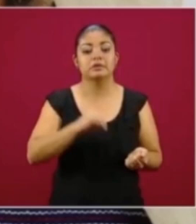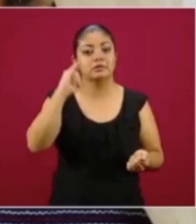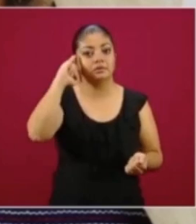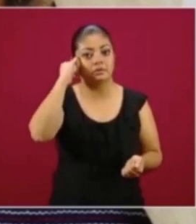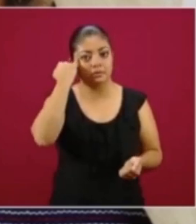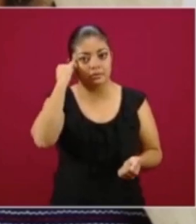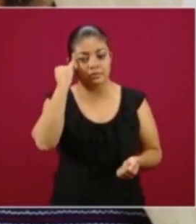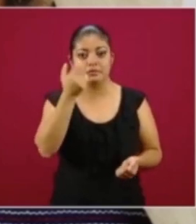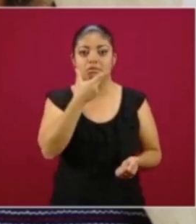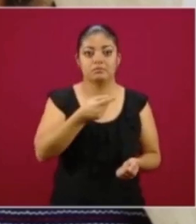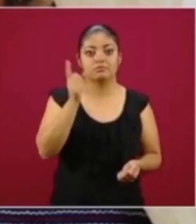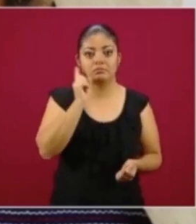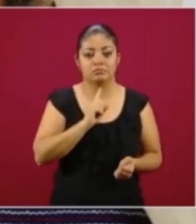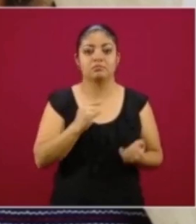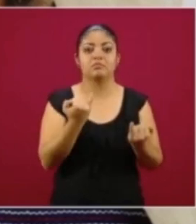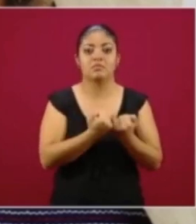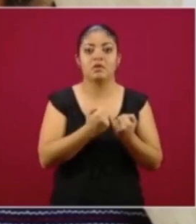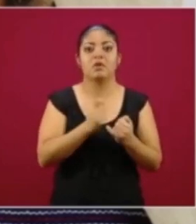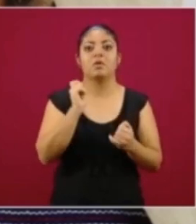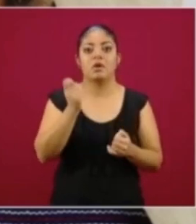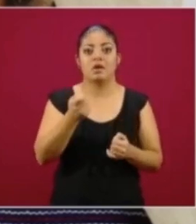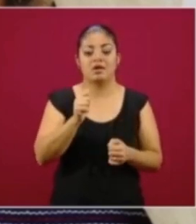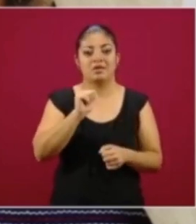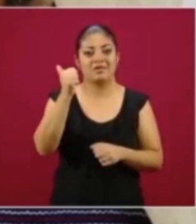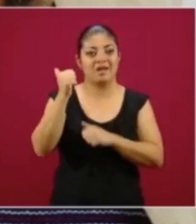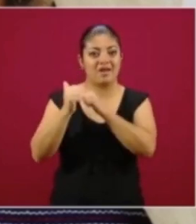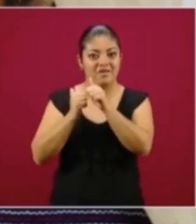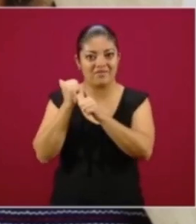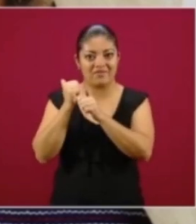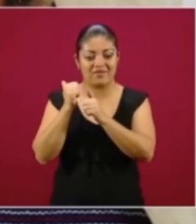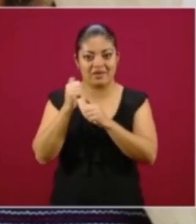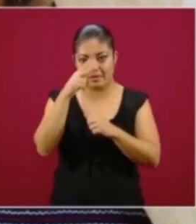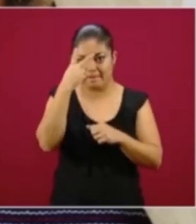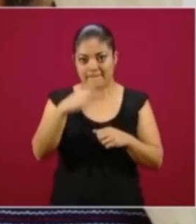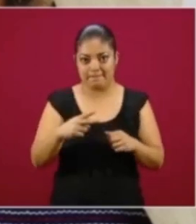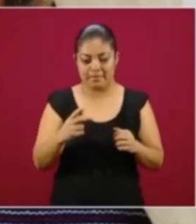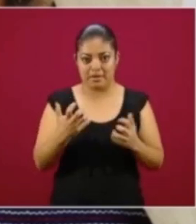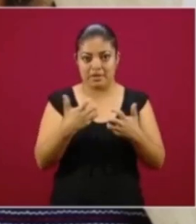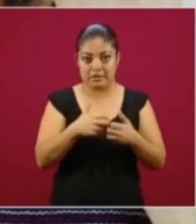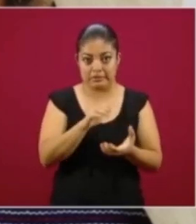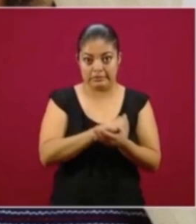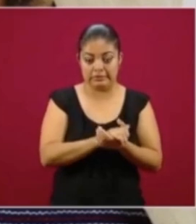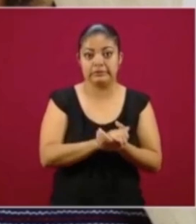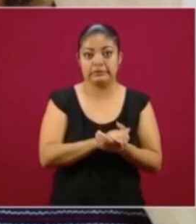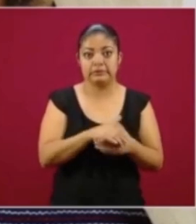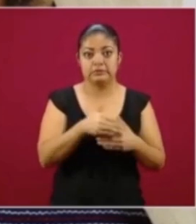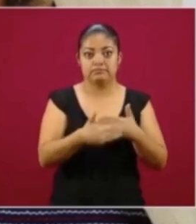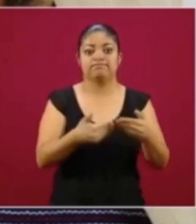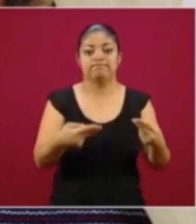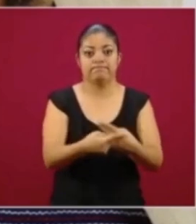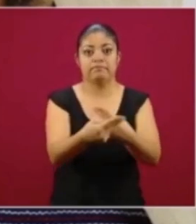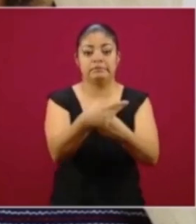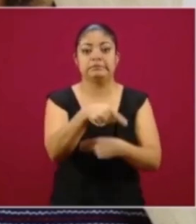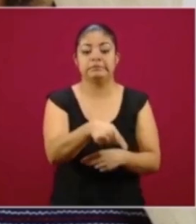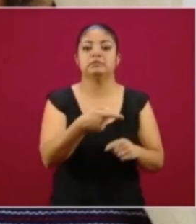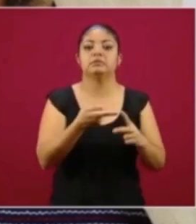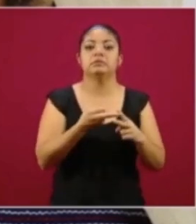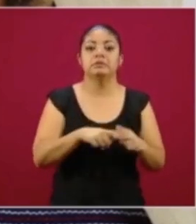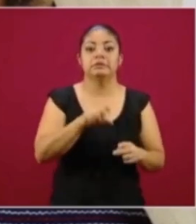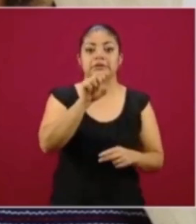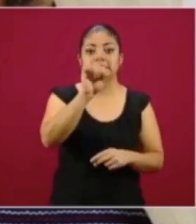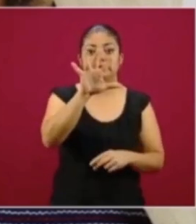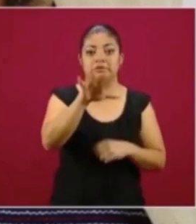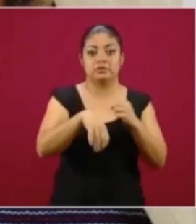y las y los afromexicanos, esta prestación se otorgará a partir de los 65 años de